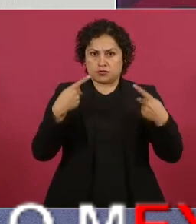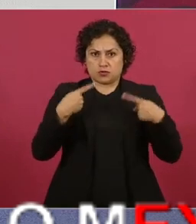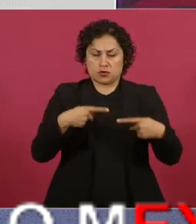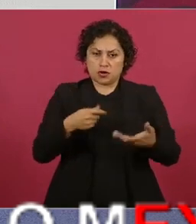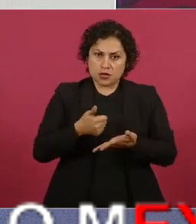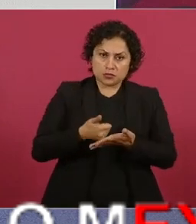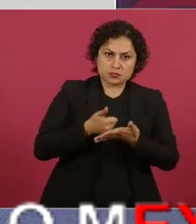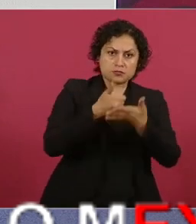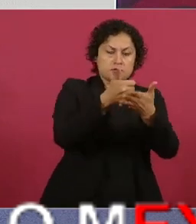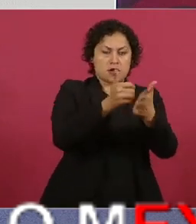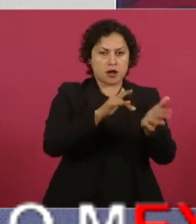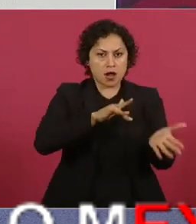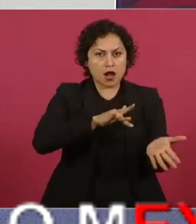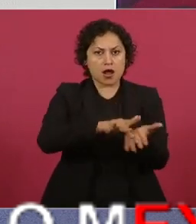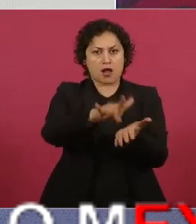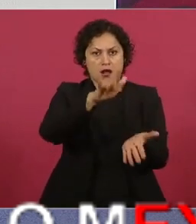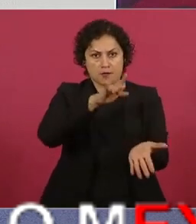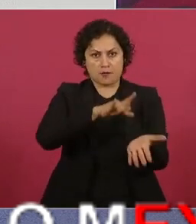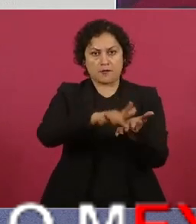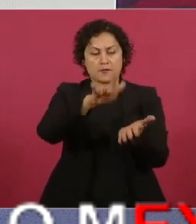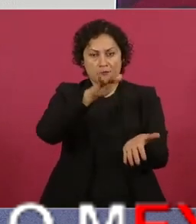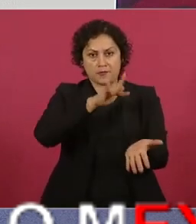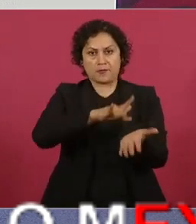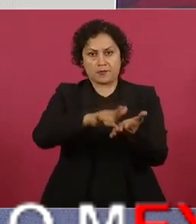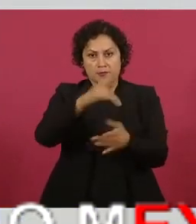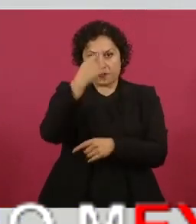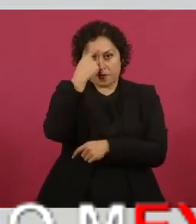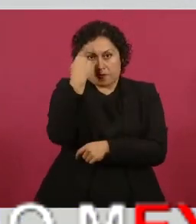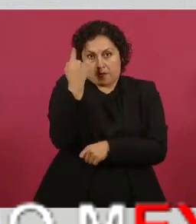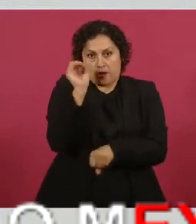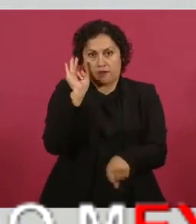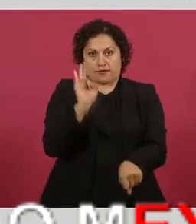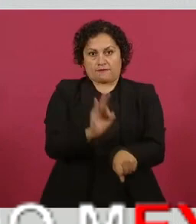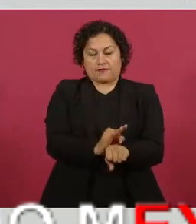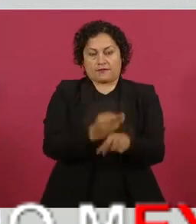en defensa de su población.